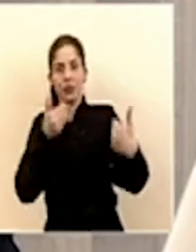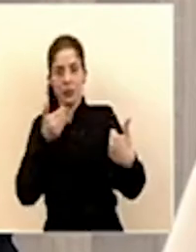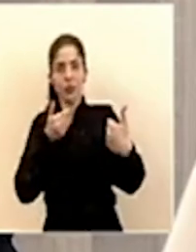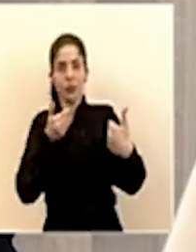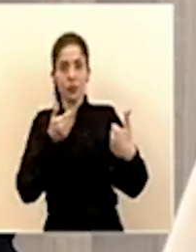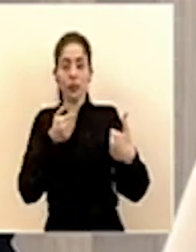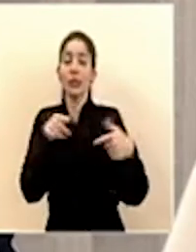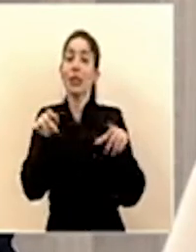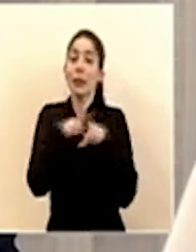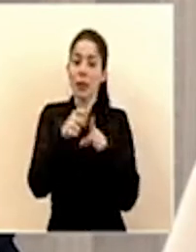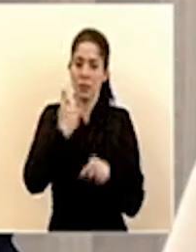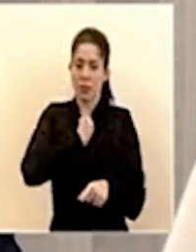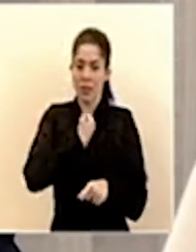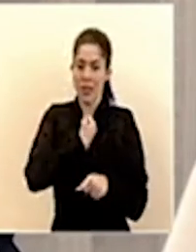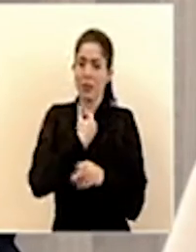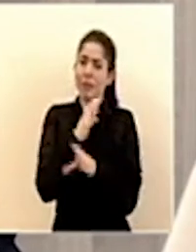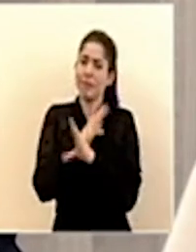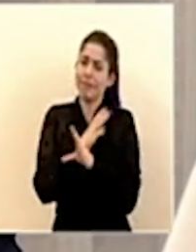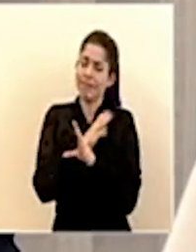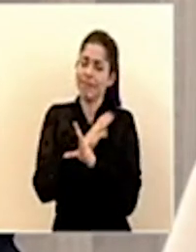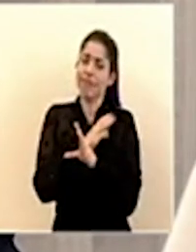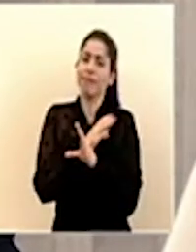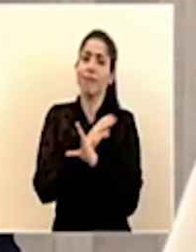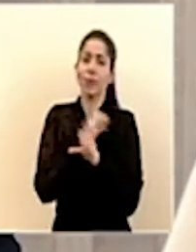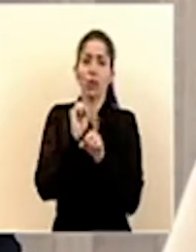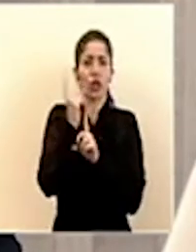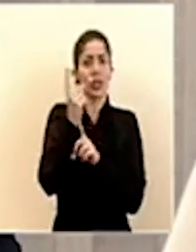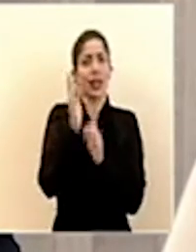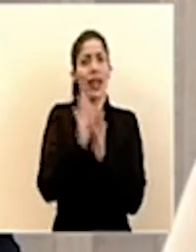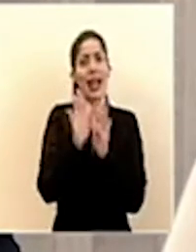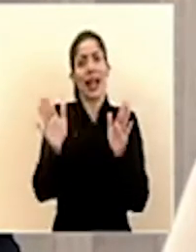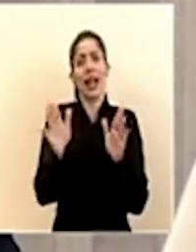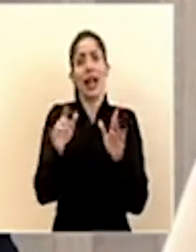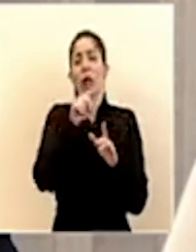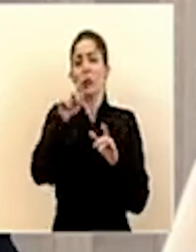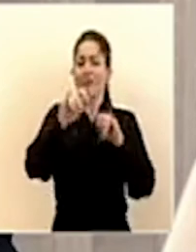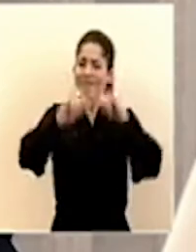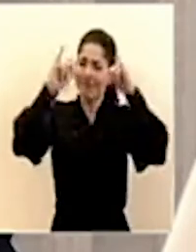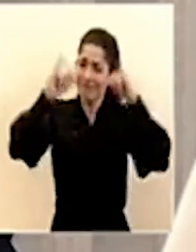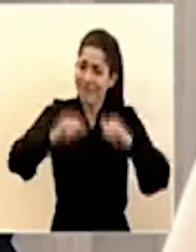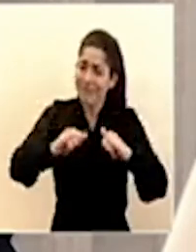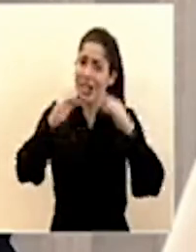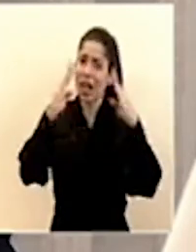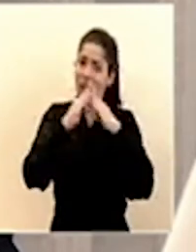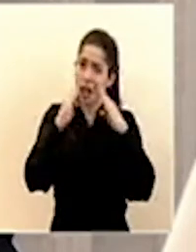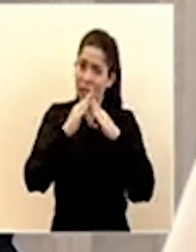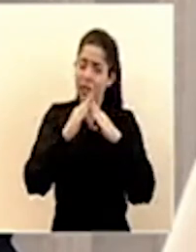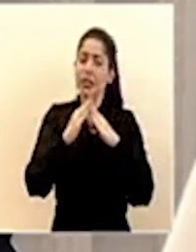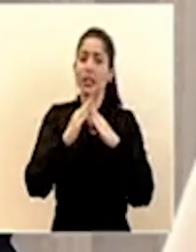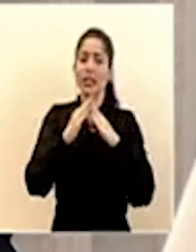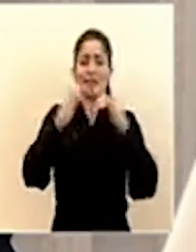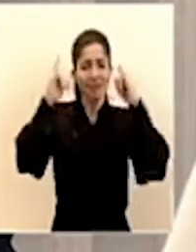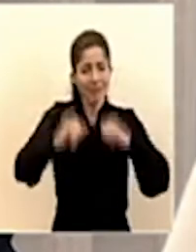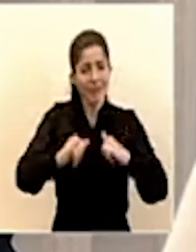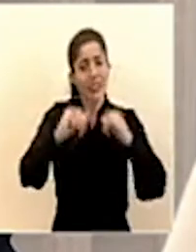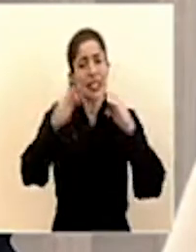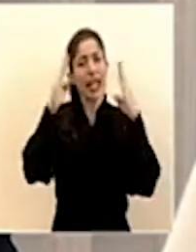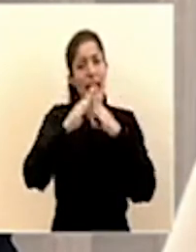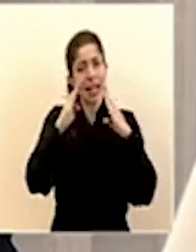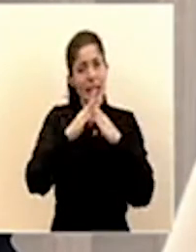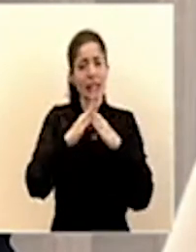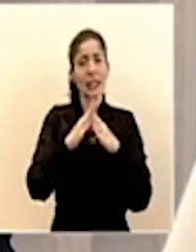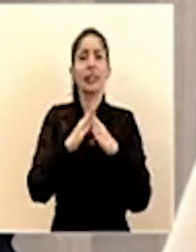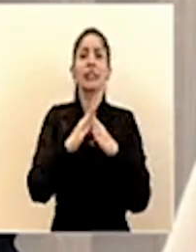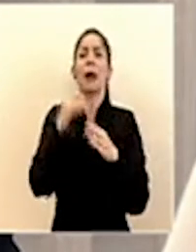cuidémonos también en como sociedad quedándonos en las casas quedémonos en las casas